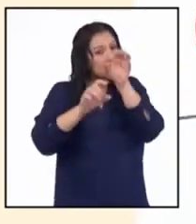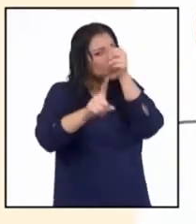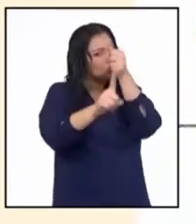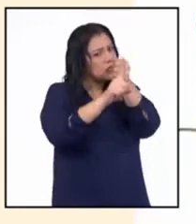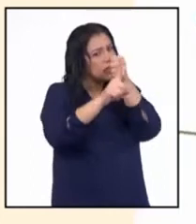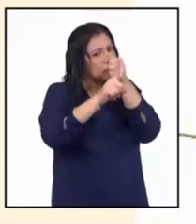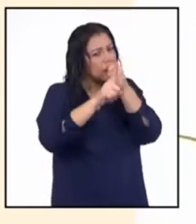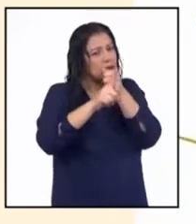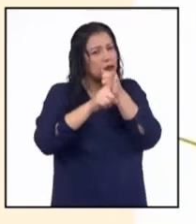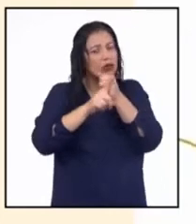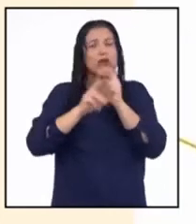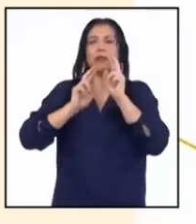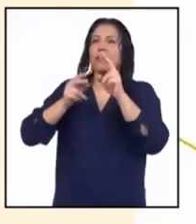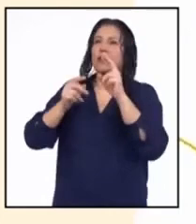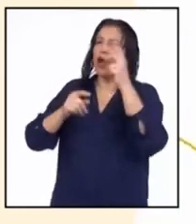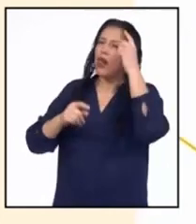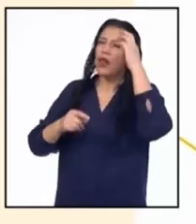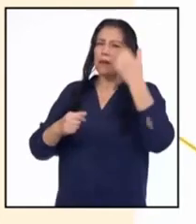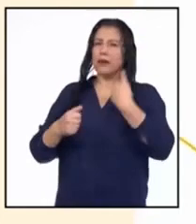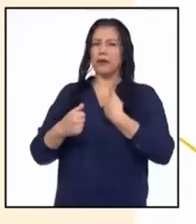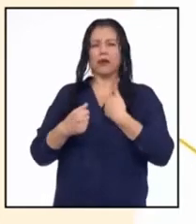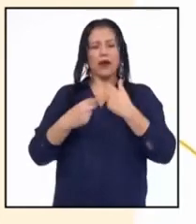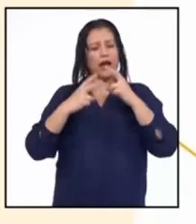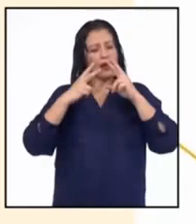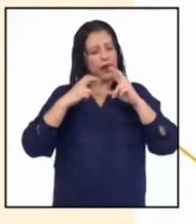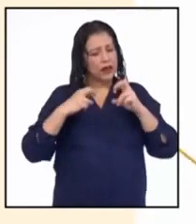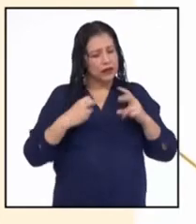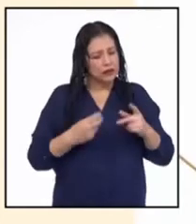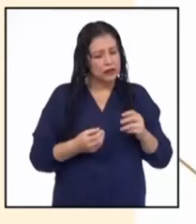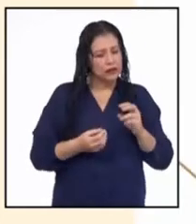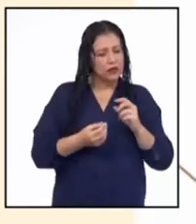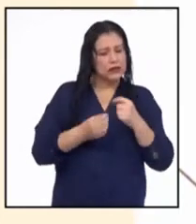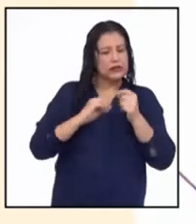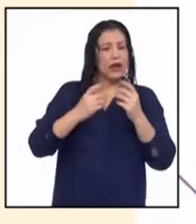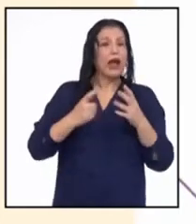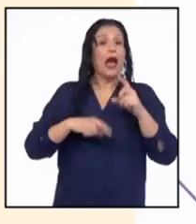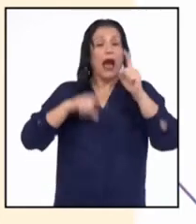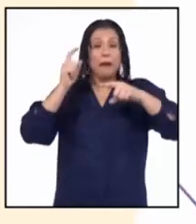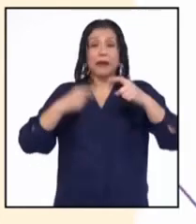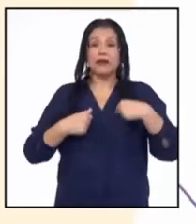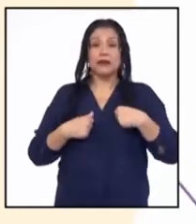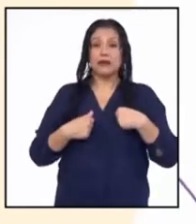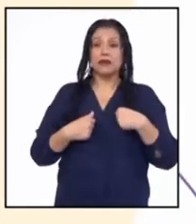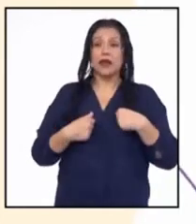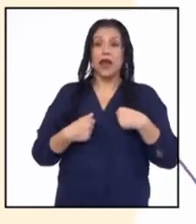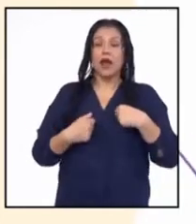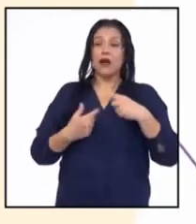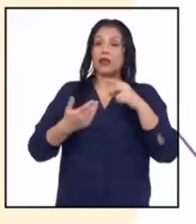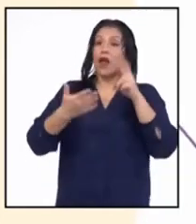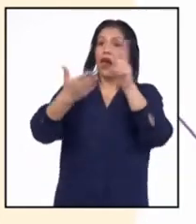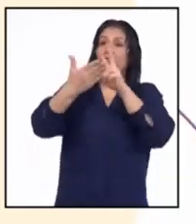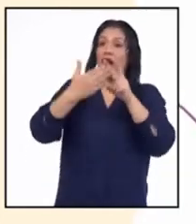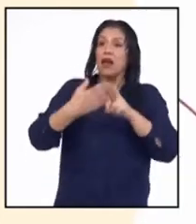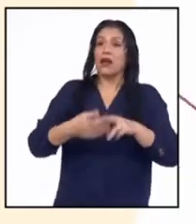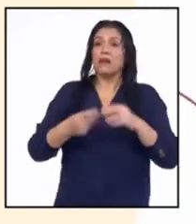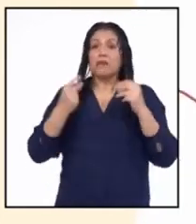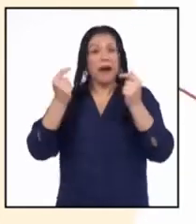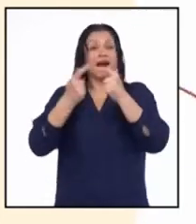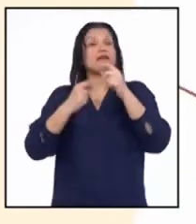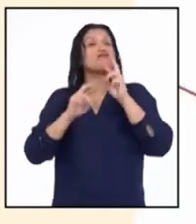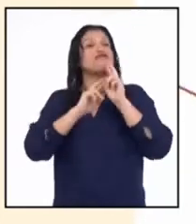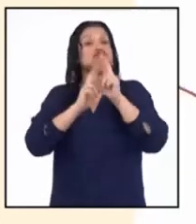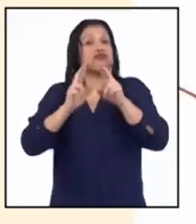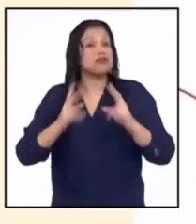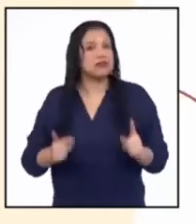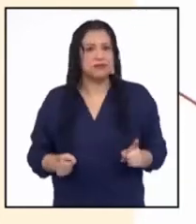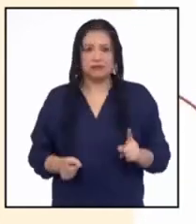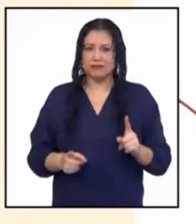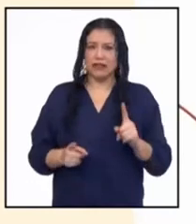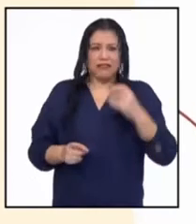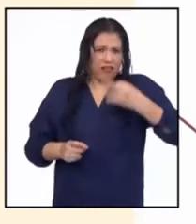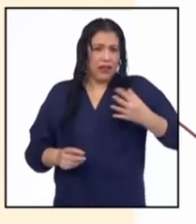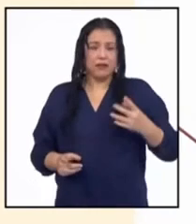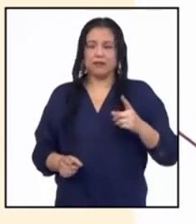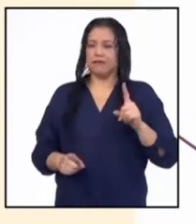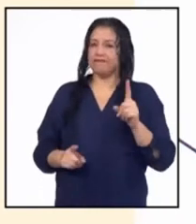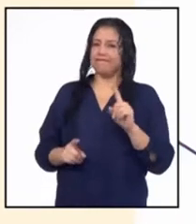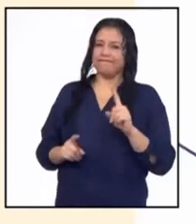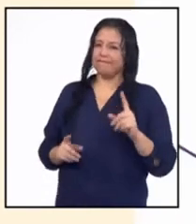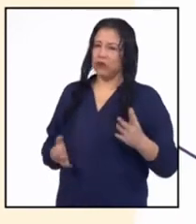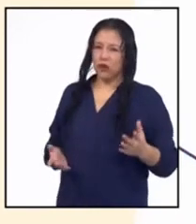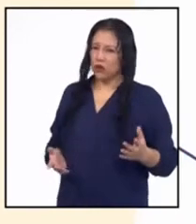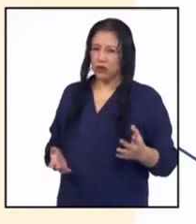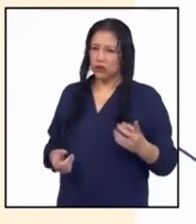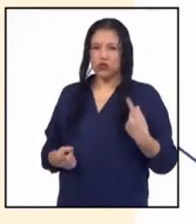corrijan. Como dijo Stephanie, a veces por apurarnos, pensamos que una respuesta es la verdadera,